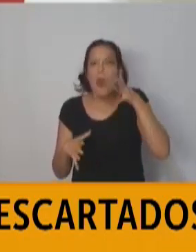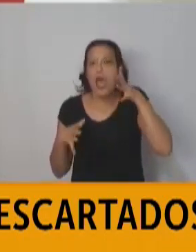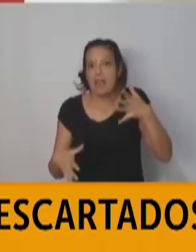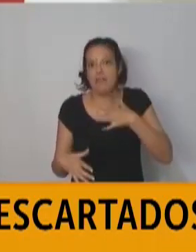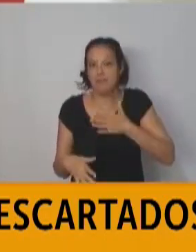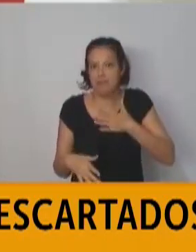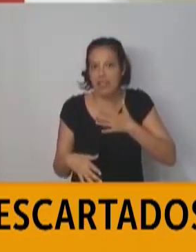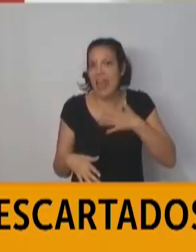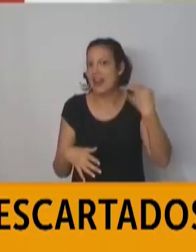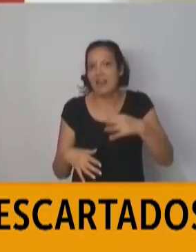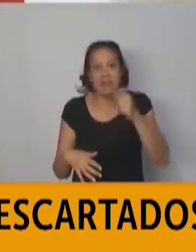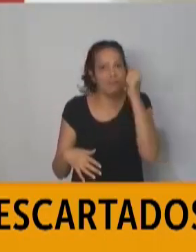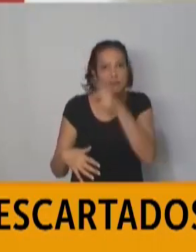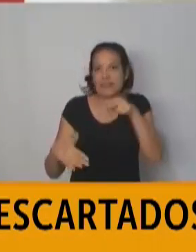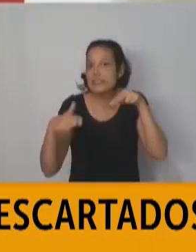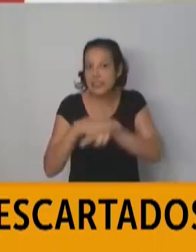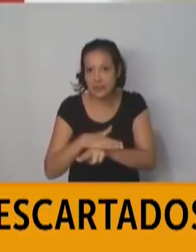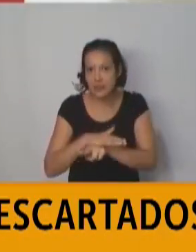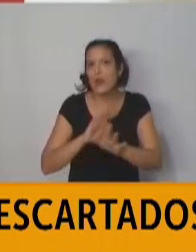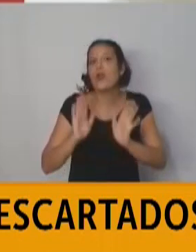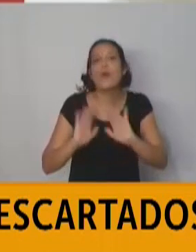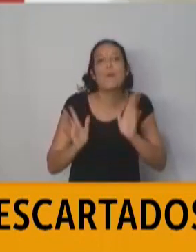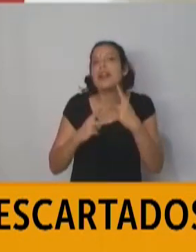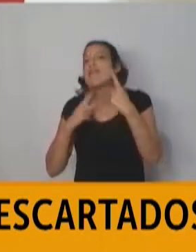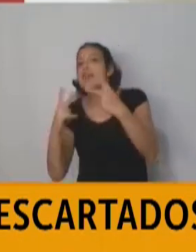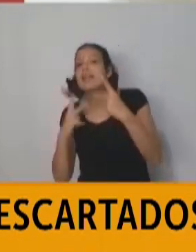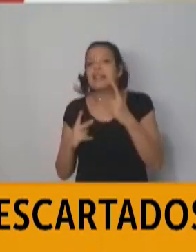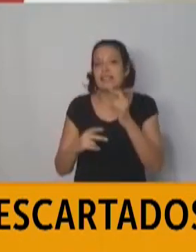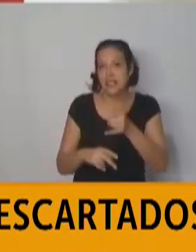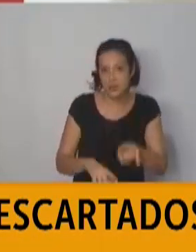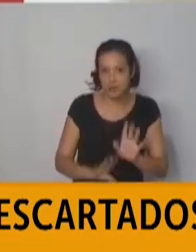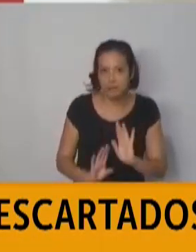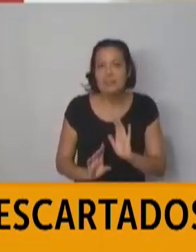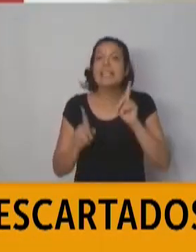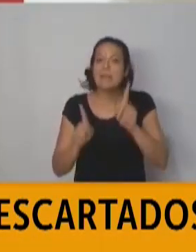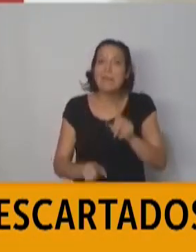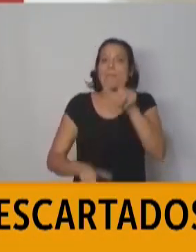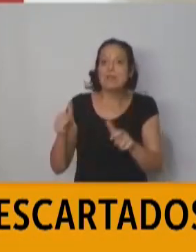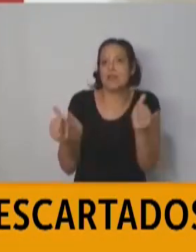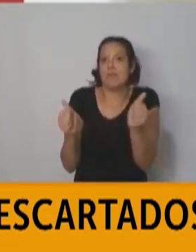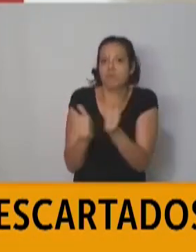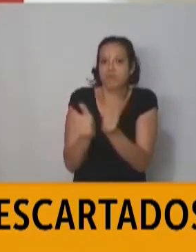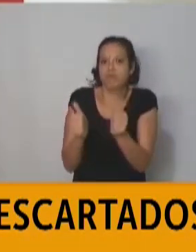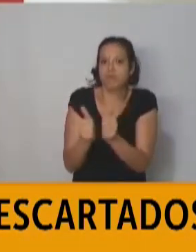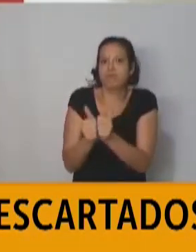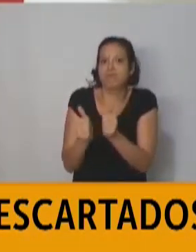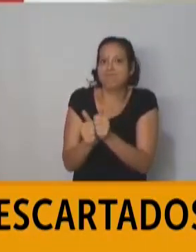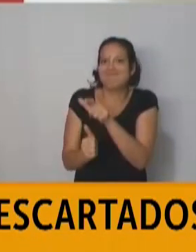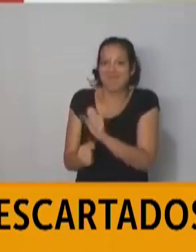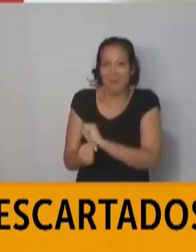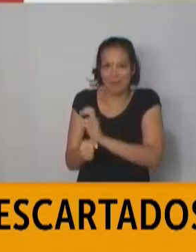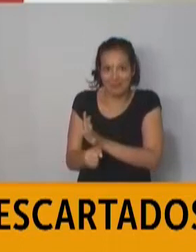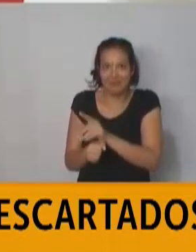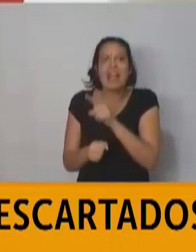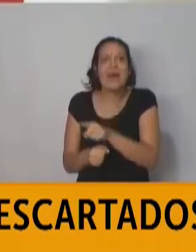internación independientemente del antecedente de viaje. Y las personas que hayan sido contacto estrecho, que eso va a surgir de la investigación epidemiológica,